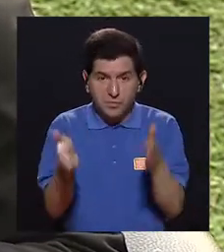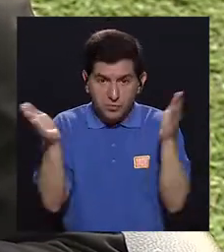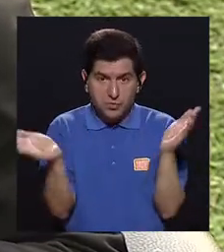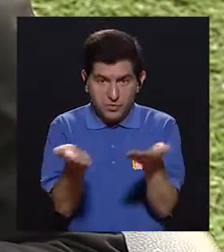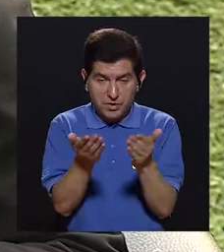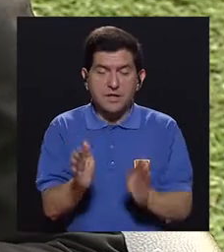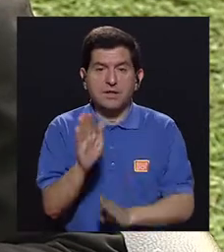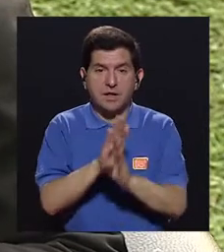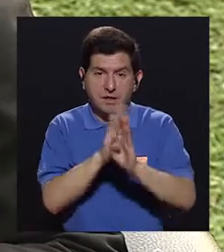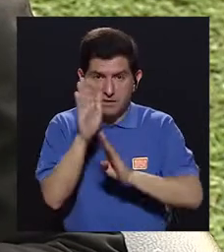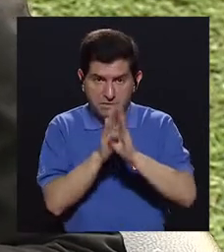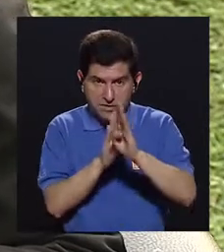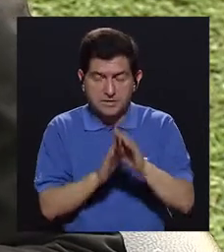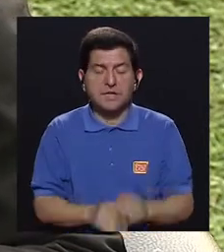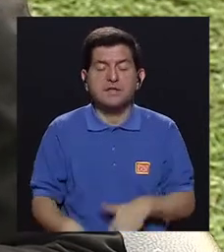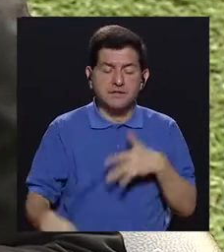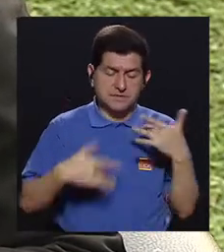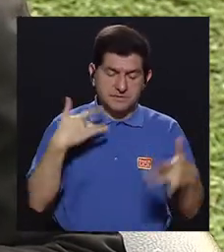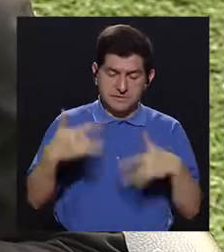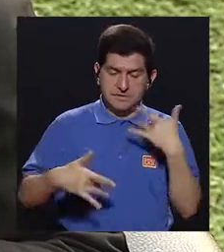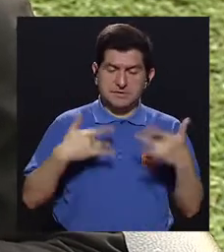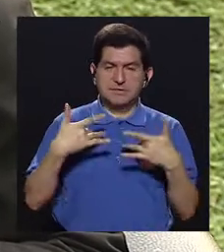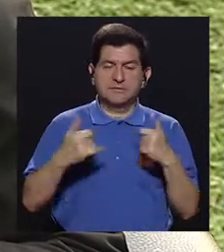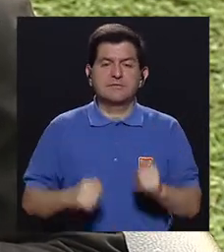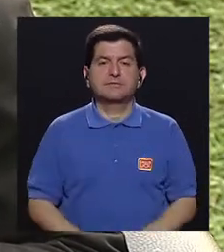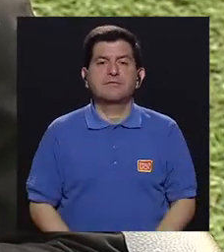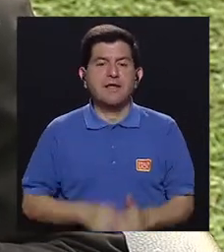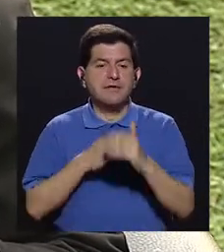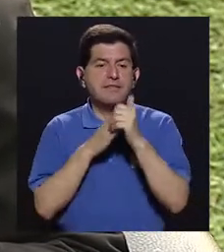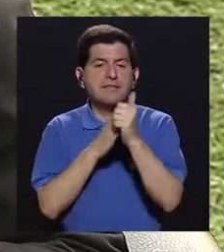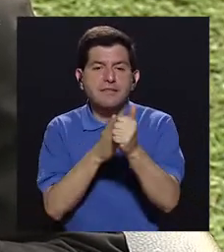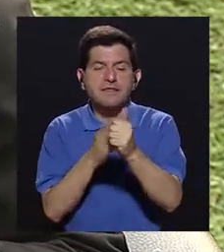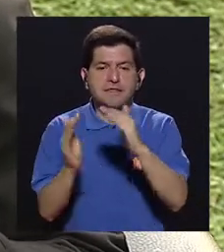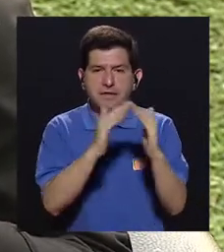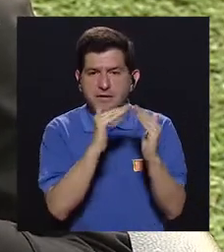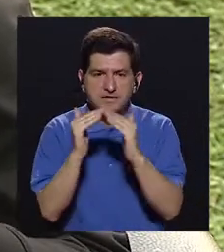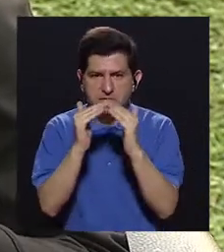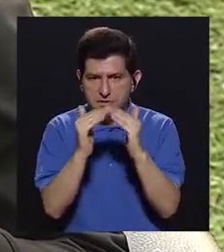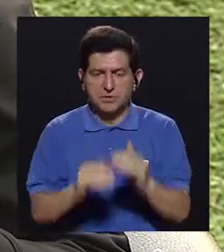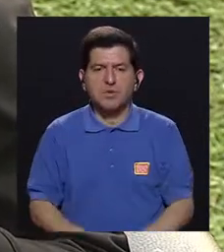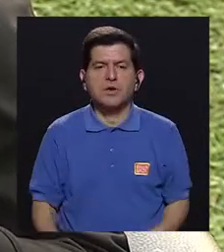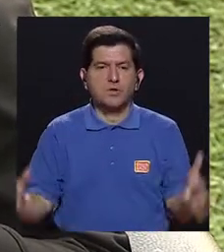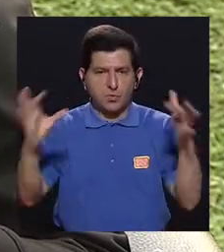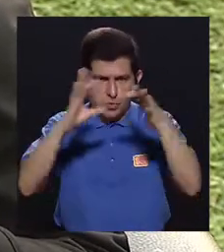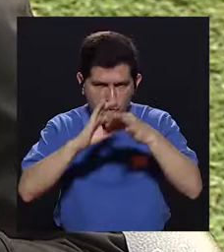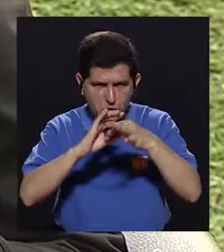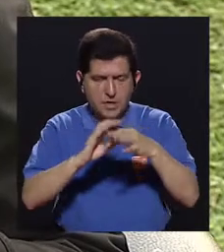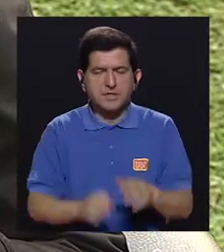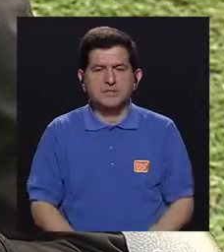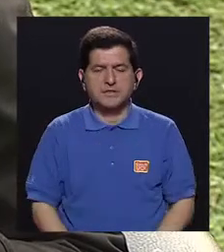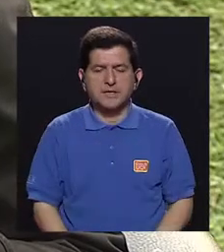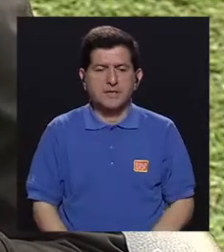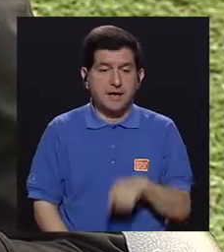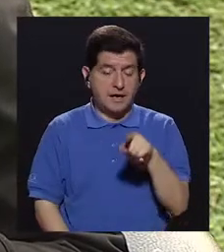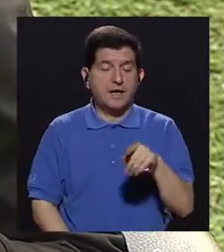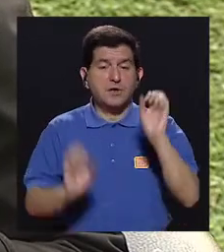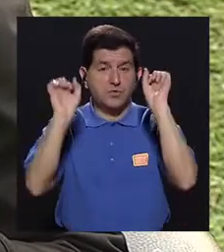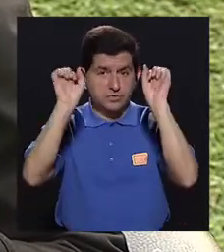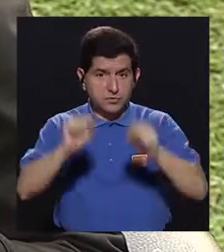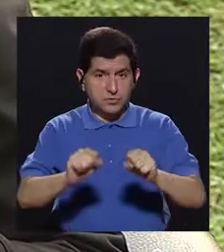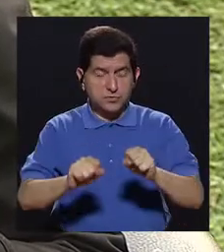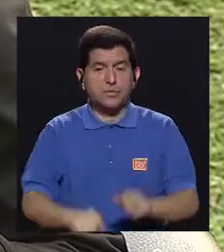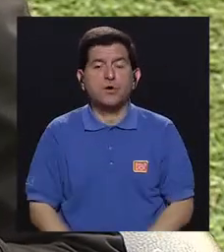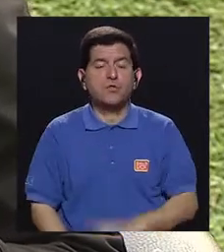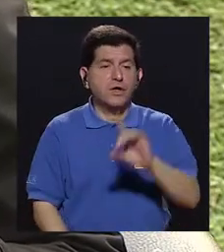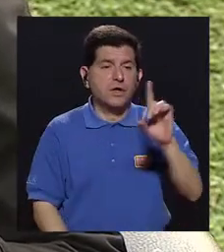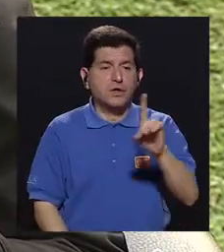también que haya un desarrollo de esta sensibilidad. Y que los líderes comunitarios se unan, se cohesionen para llevar a cabo